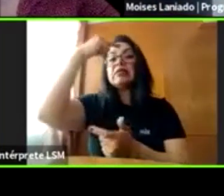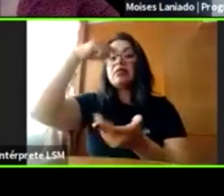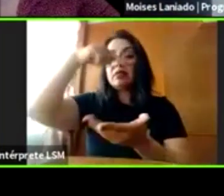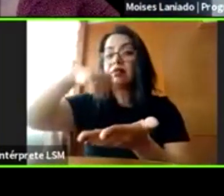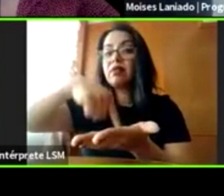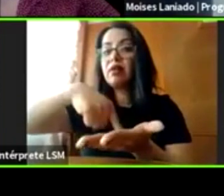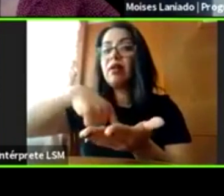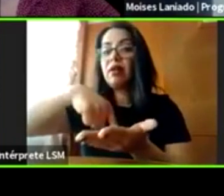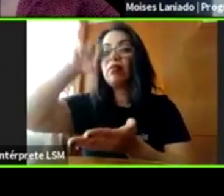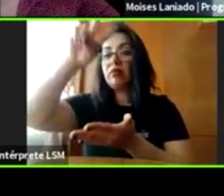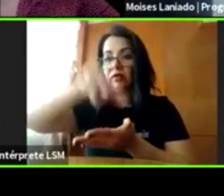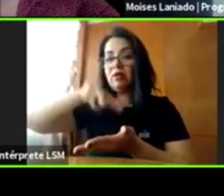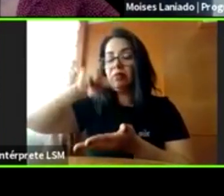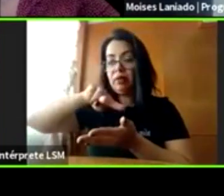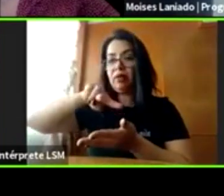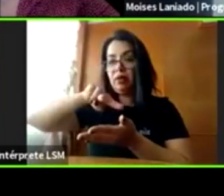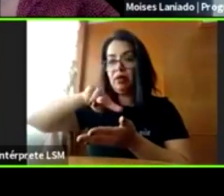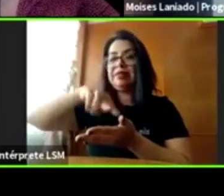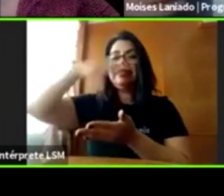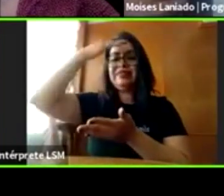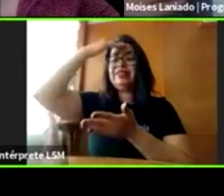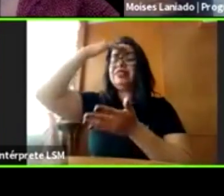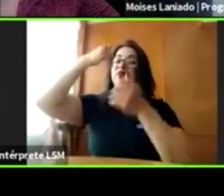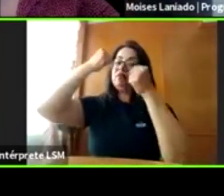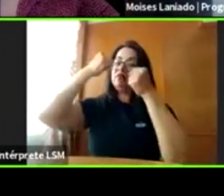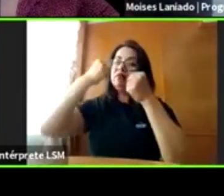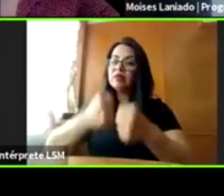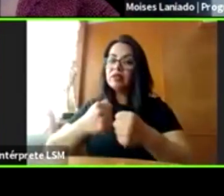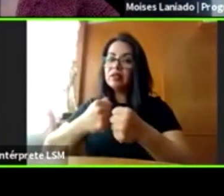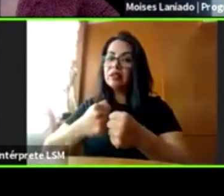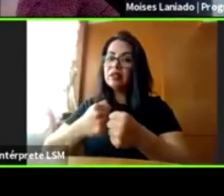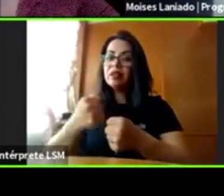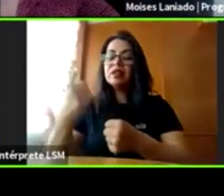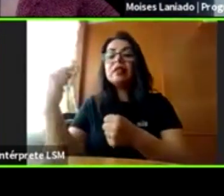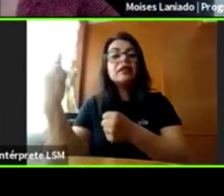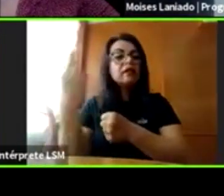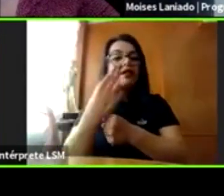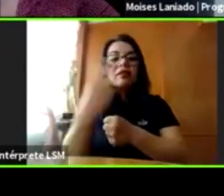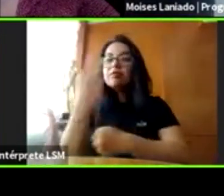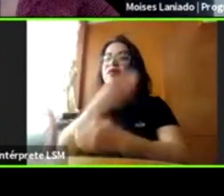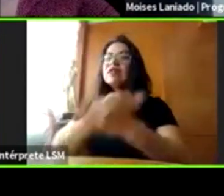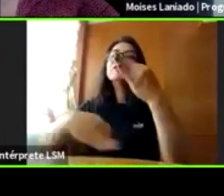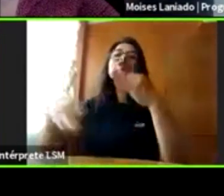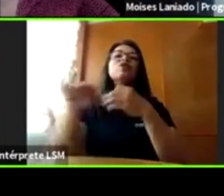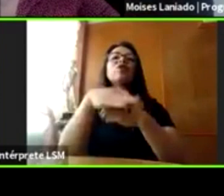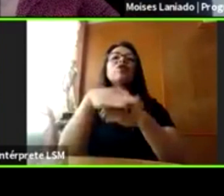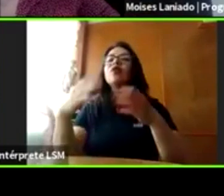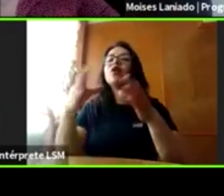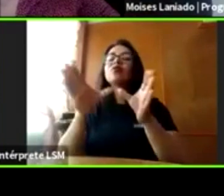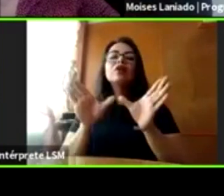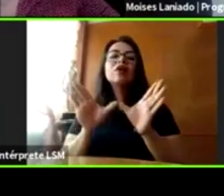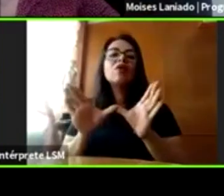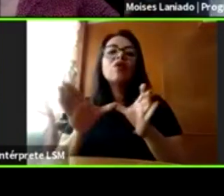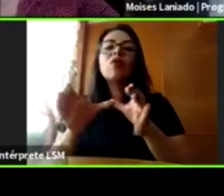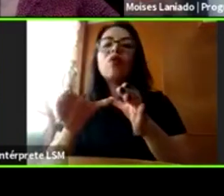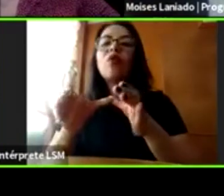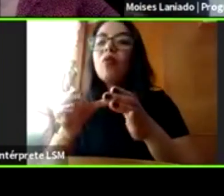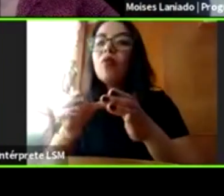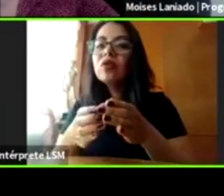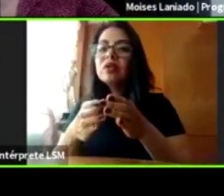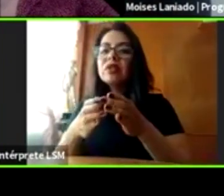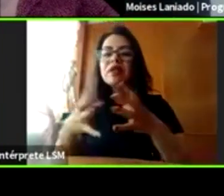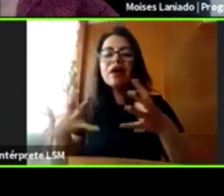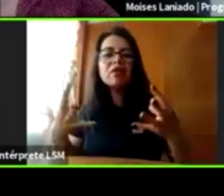toda la convicción que se necesita de toda una comunidad para permitir el abuso y de toda una comunidad para